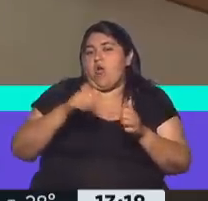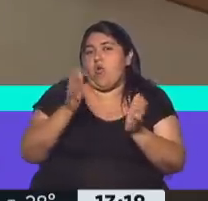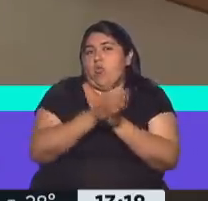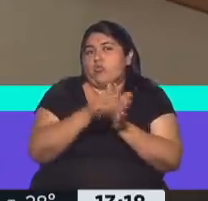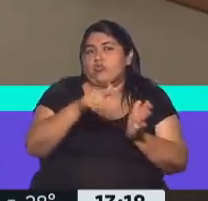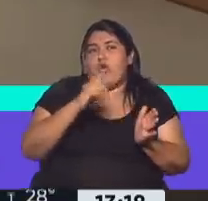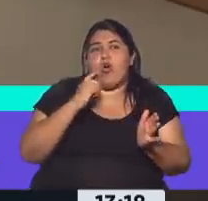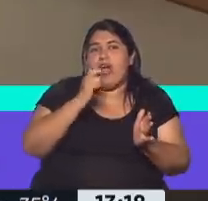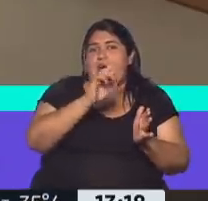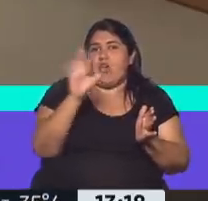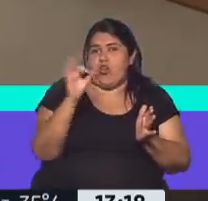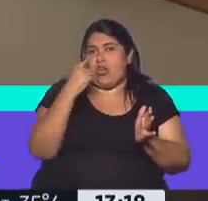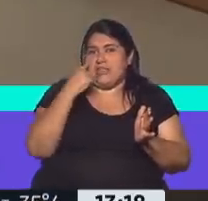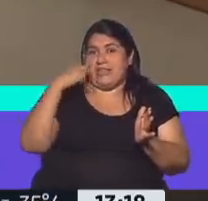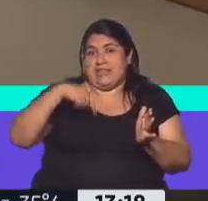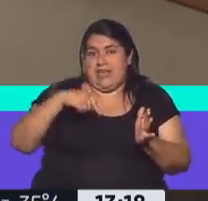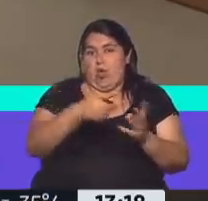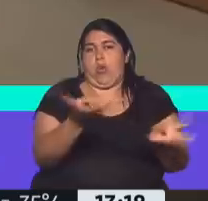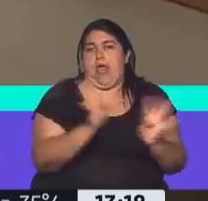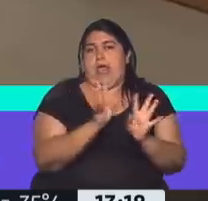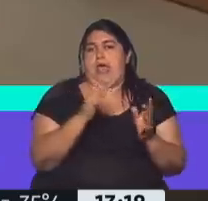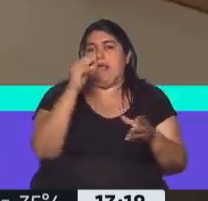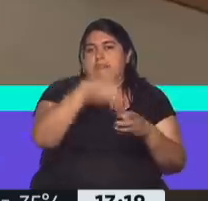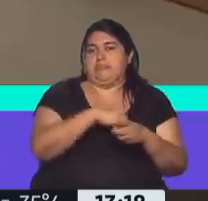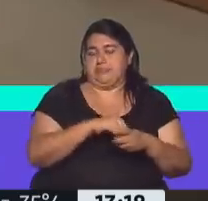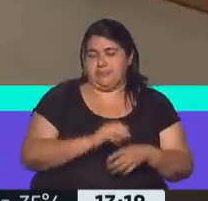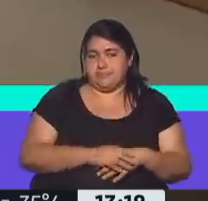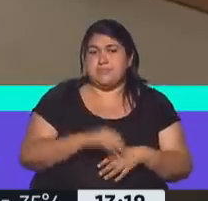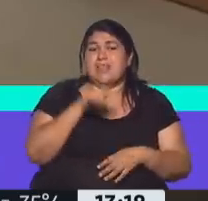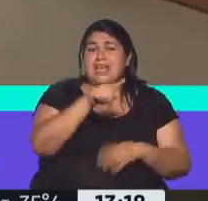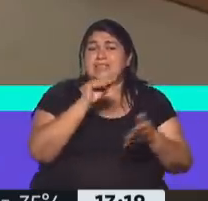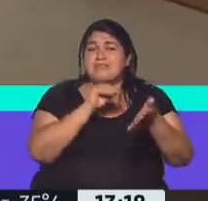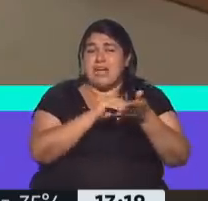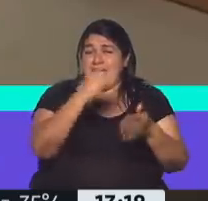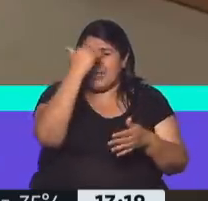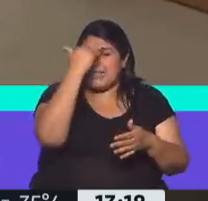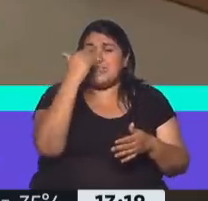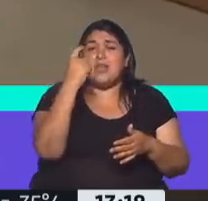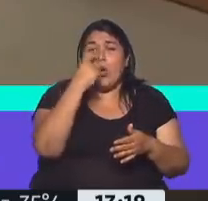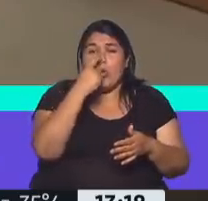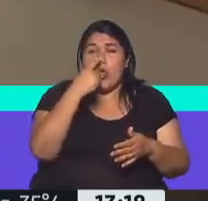Plata, el intendente Garro. Está fechado 15 de junio de 2017,